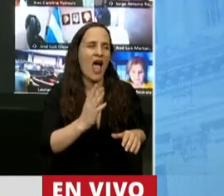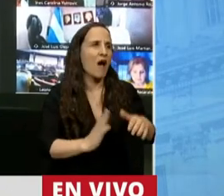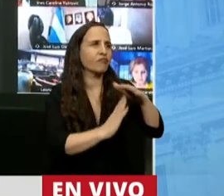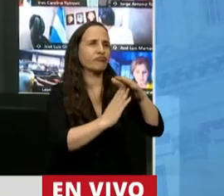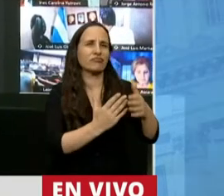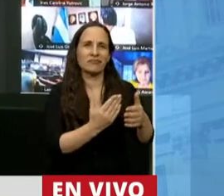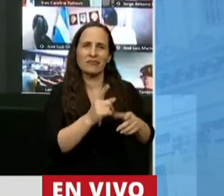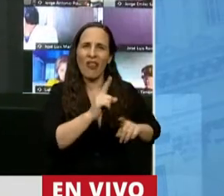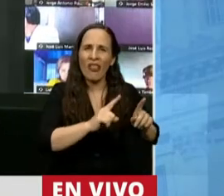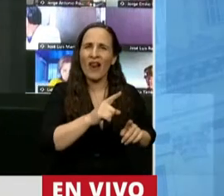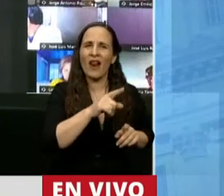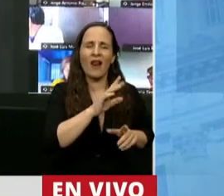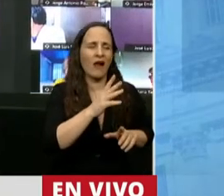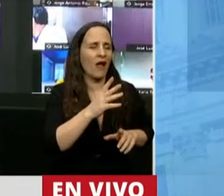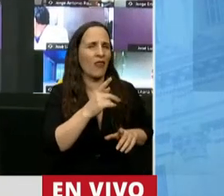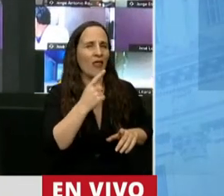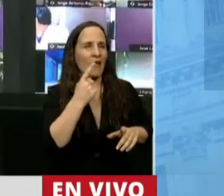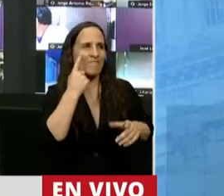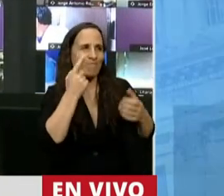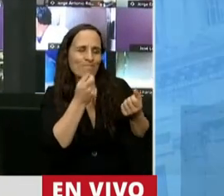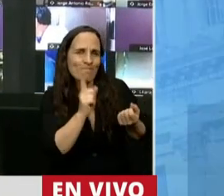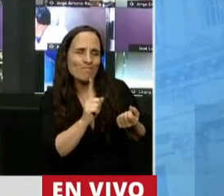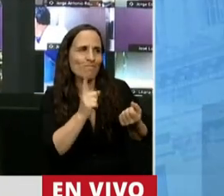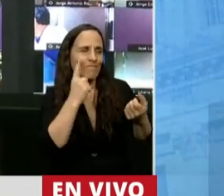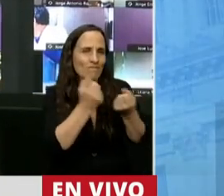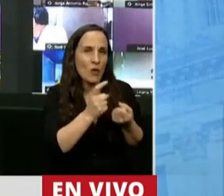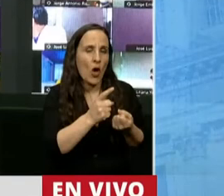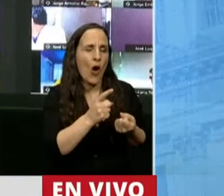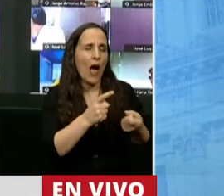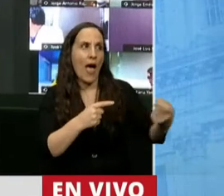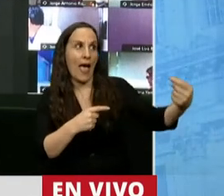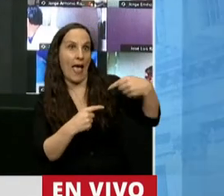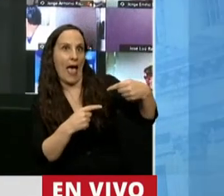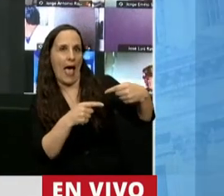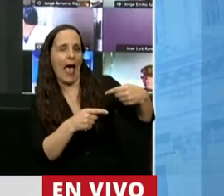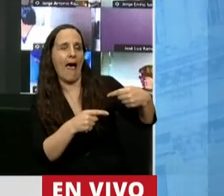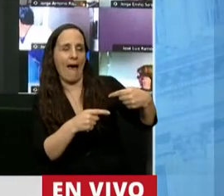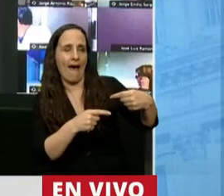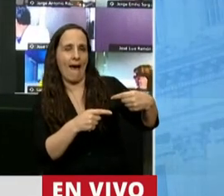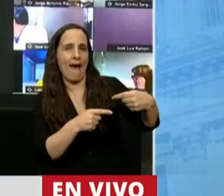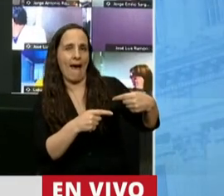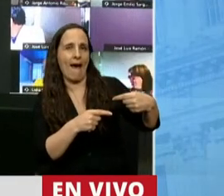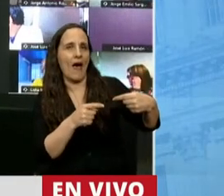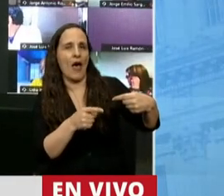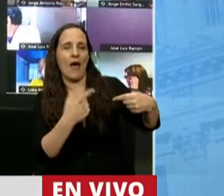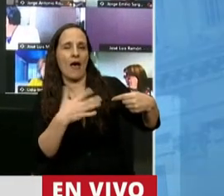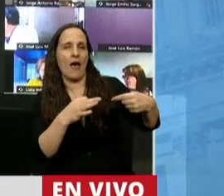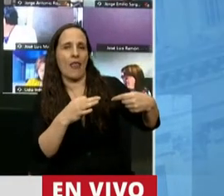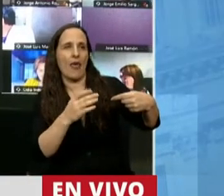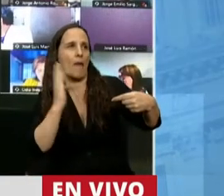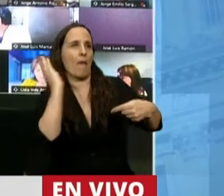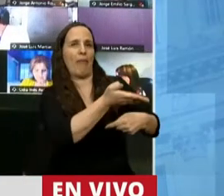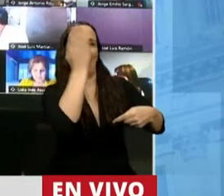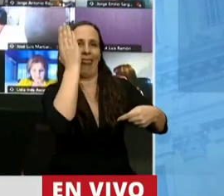responde, que no se les cuadra un adversario y un enemigo al que en definitiva pretenden